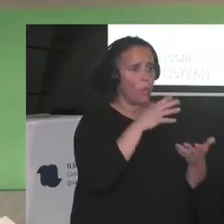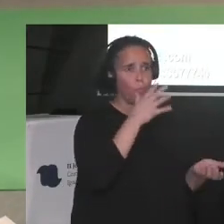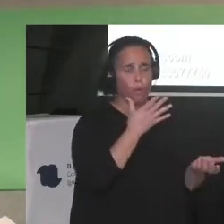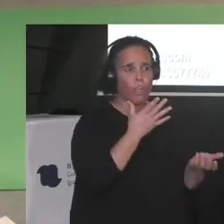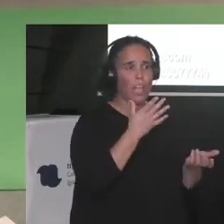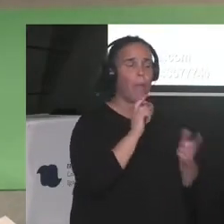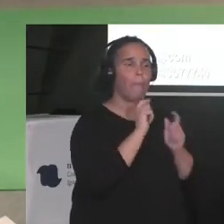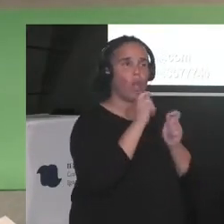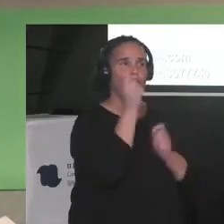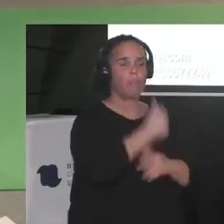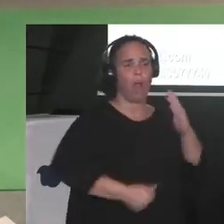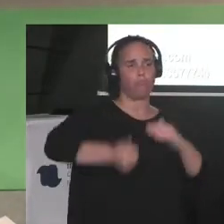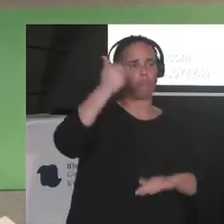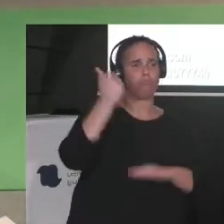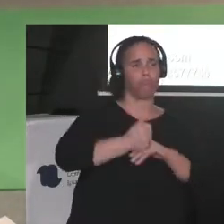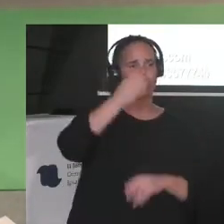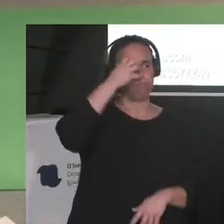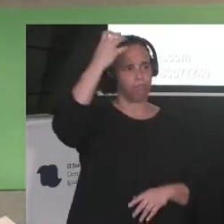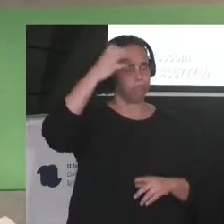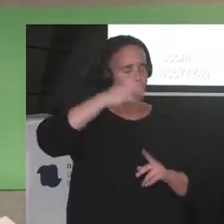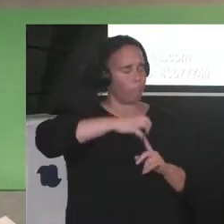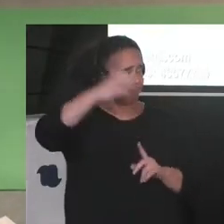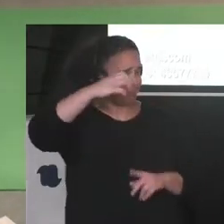también una ONG sin fondos.